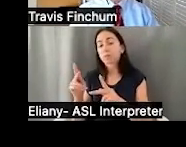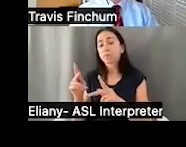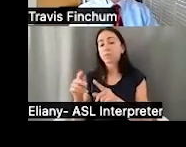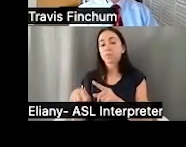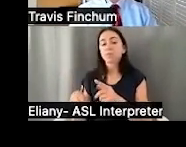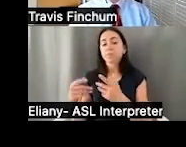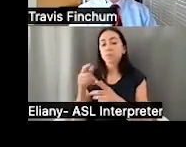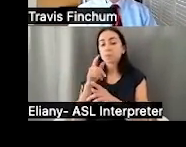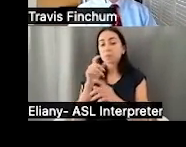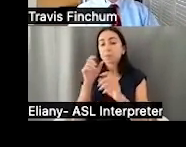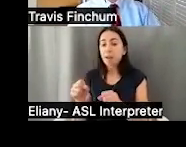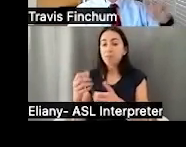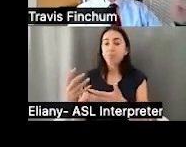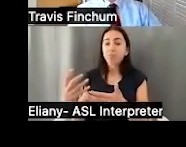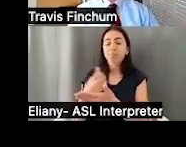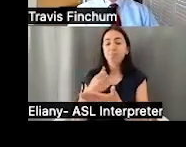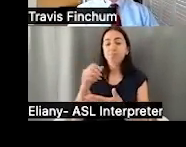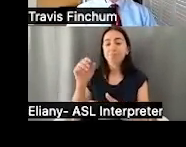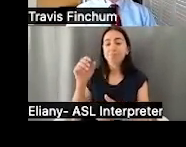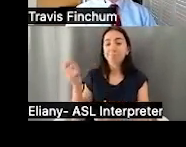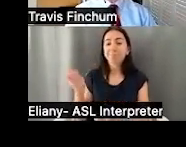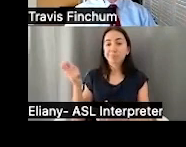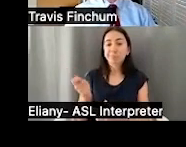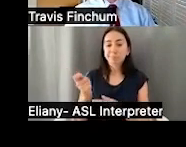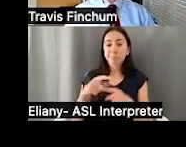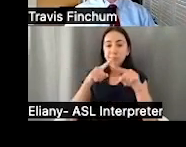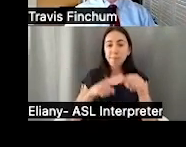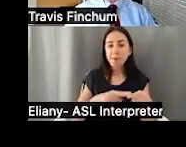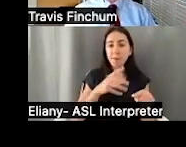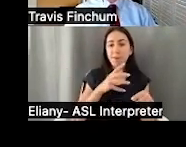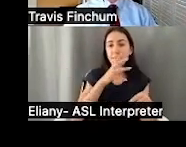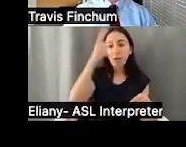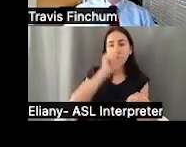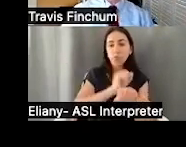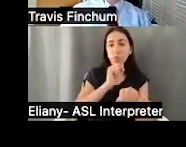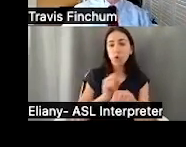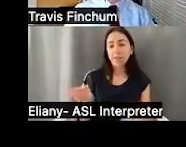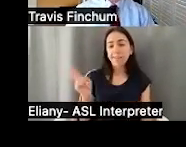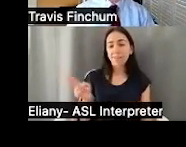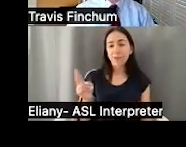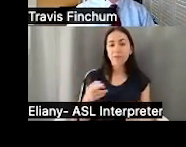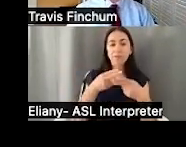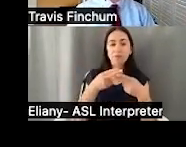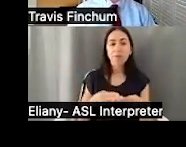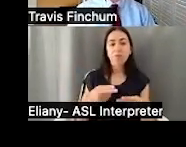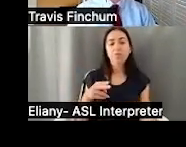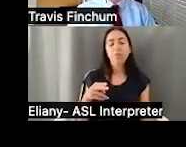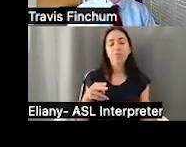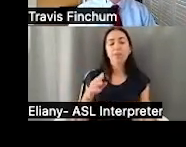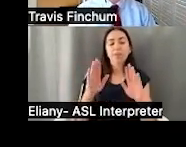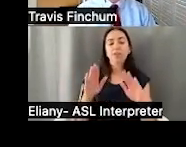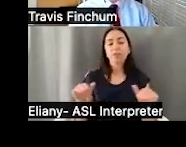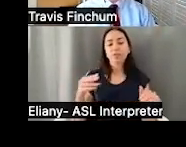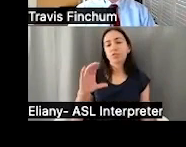individuo. Esta persona puede obtener un beneficio de seguro social basado en el historial de los padres. Eso se